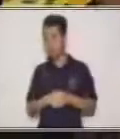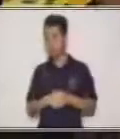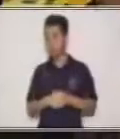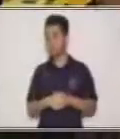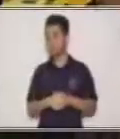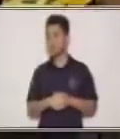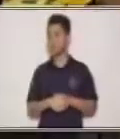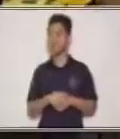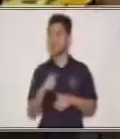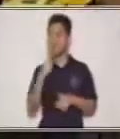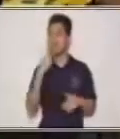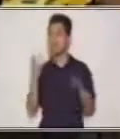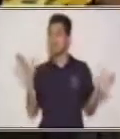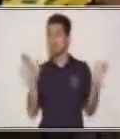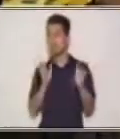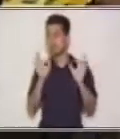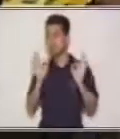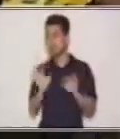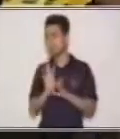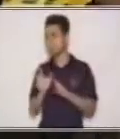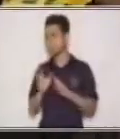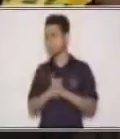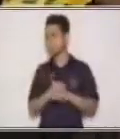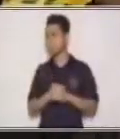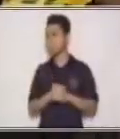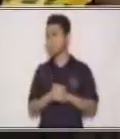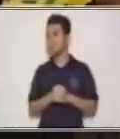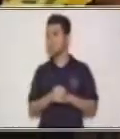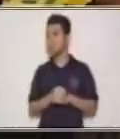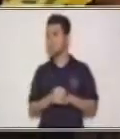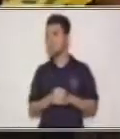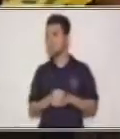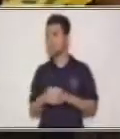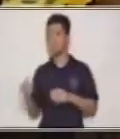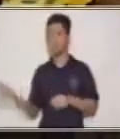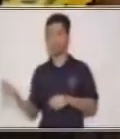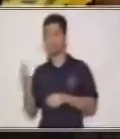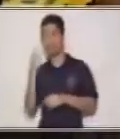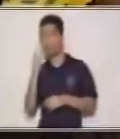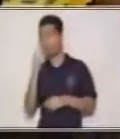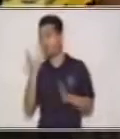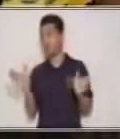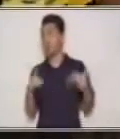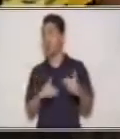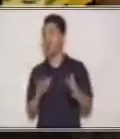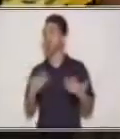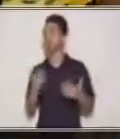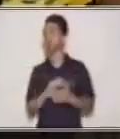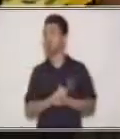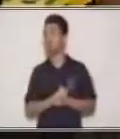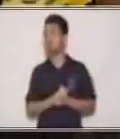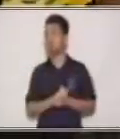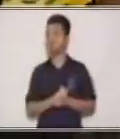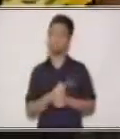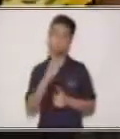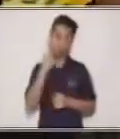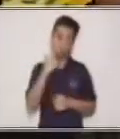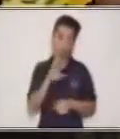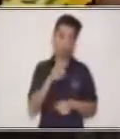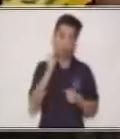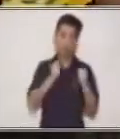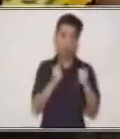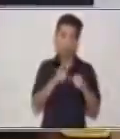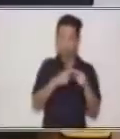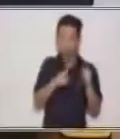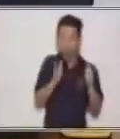guardado los carros pequeños. Y tenemos solo una caja. Vamos a guardar los carros medianos. Muy bien.